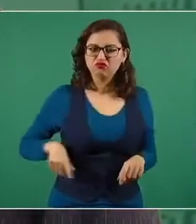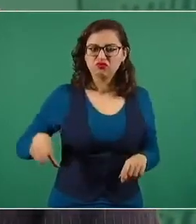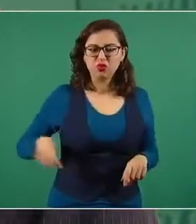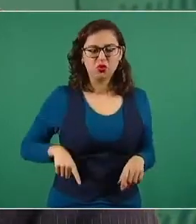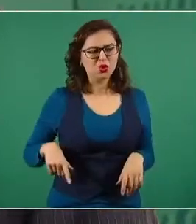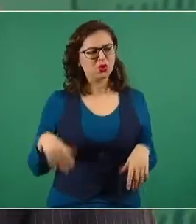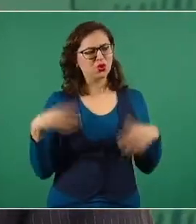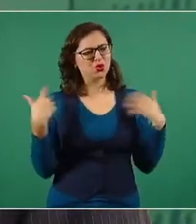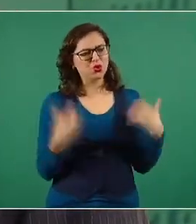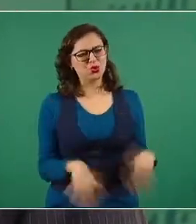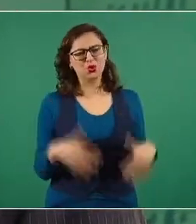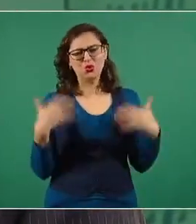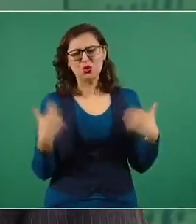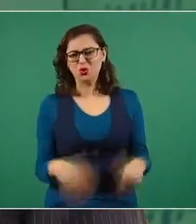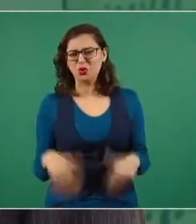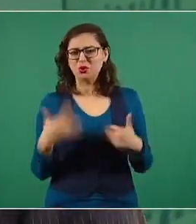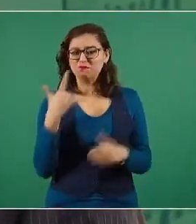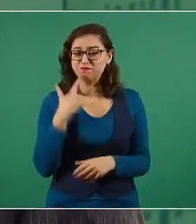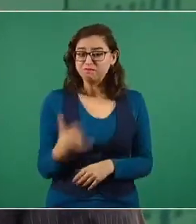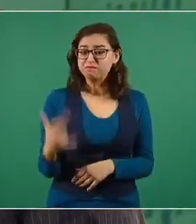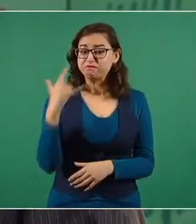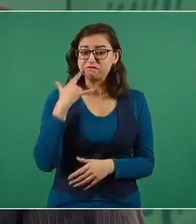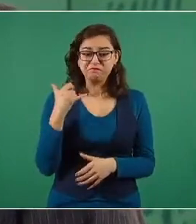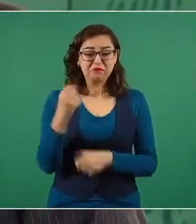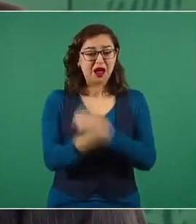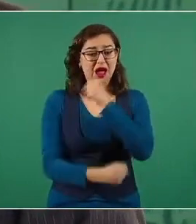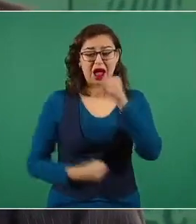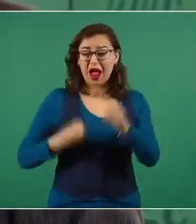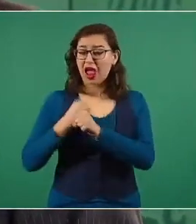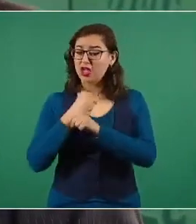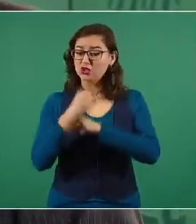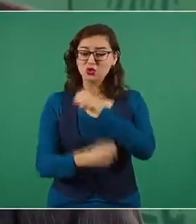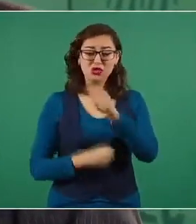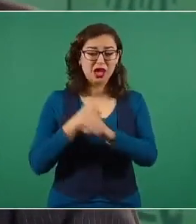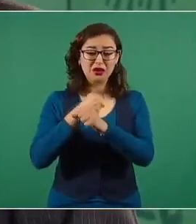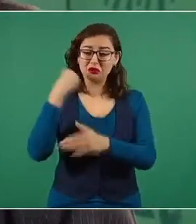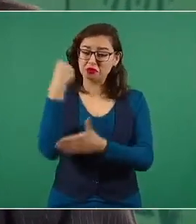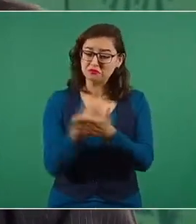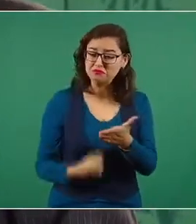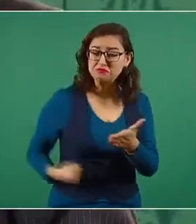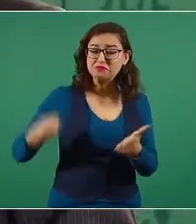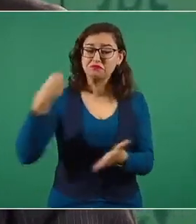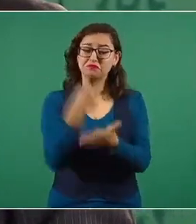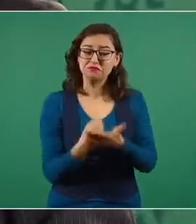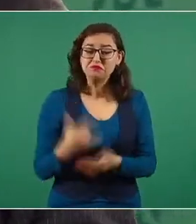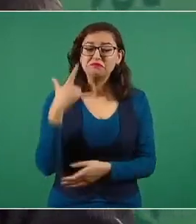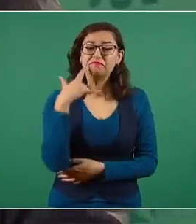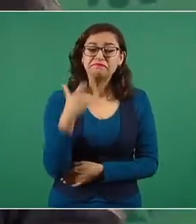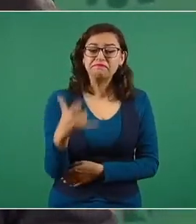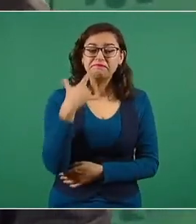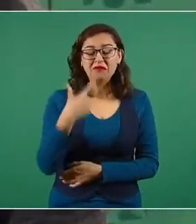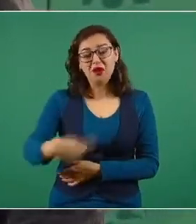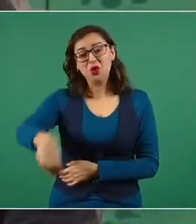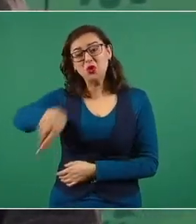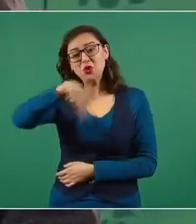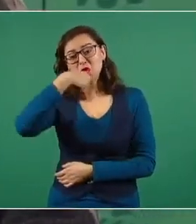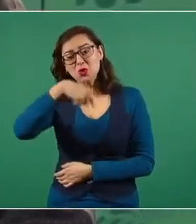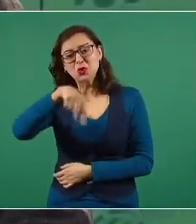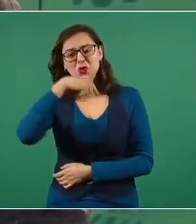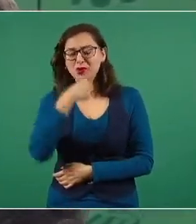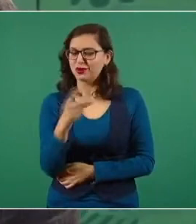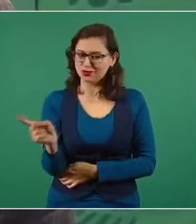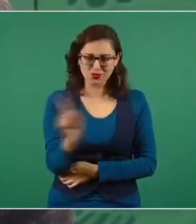lleva muchas fatigas esta lucha, pero no es en vano, nunca es en vano. Esto para los